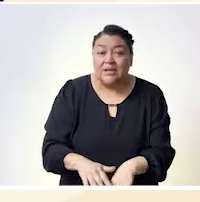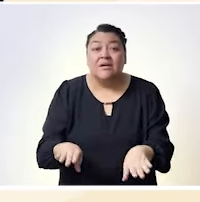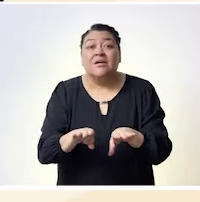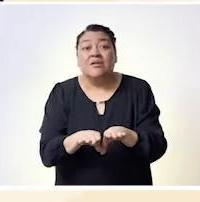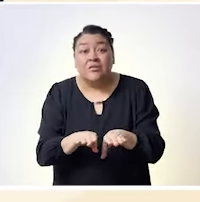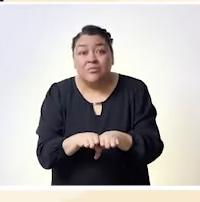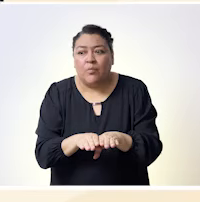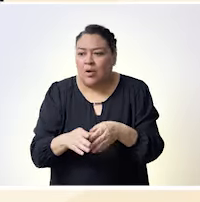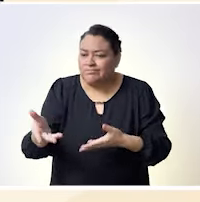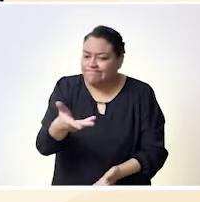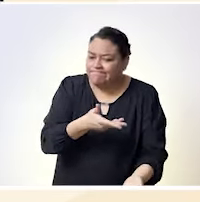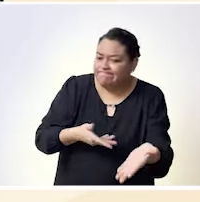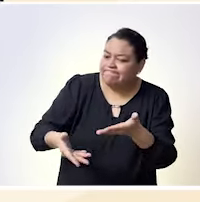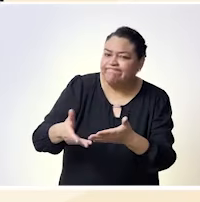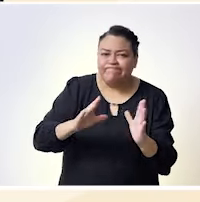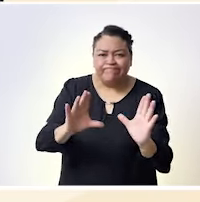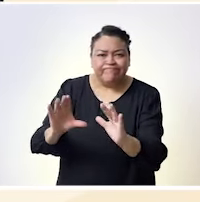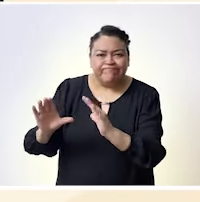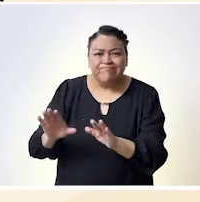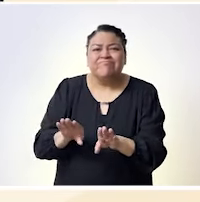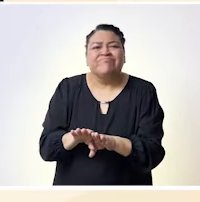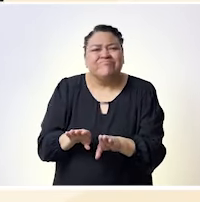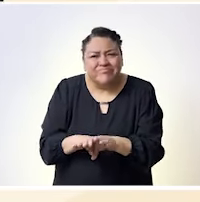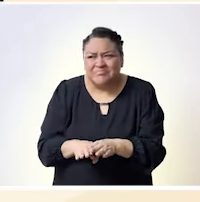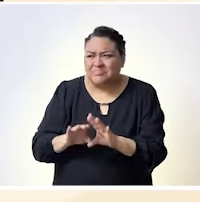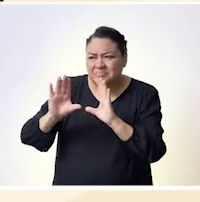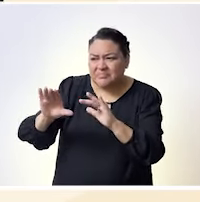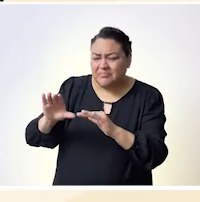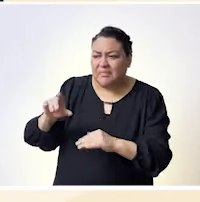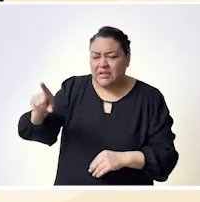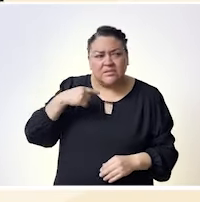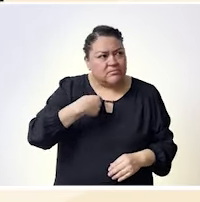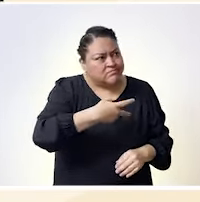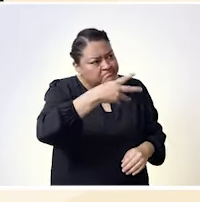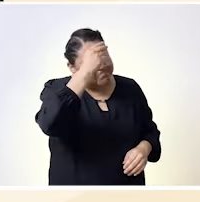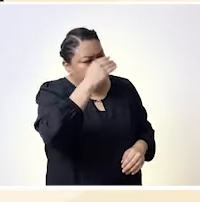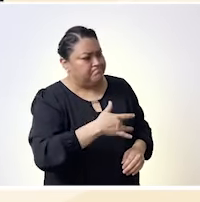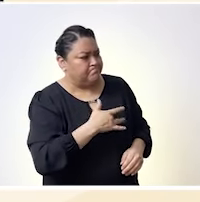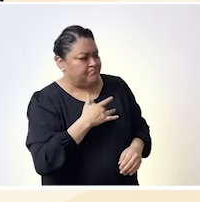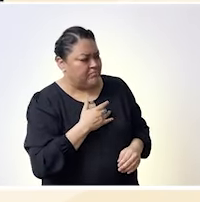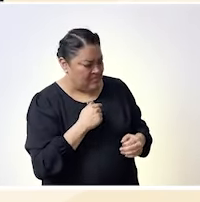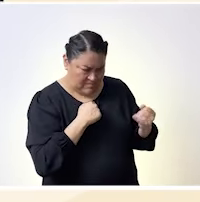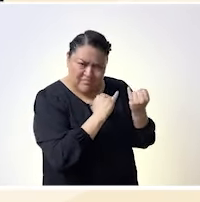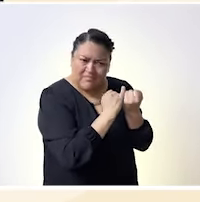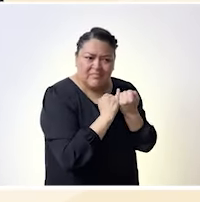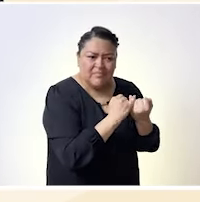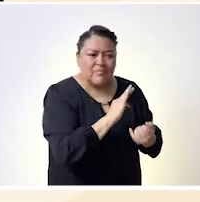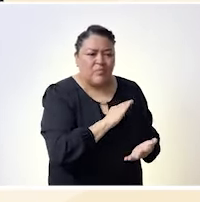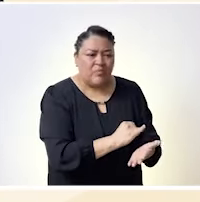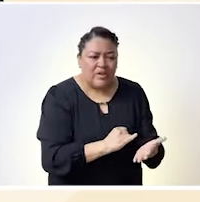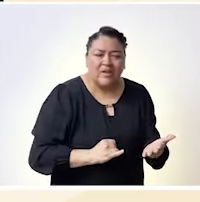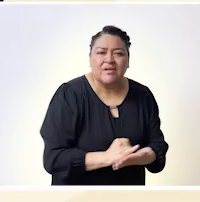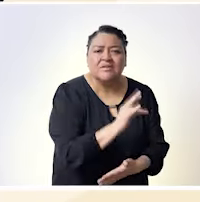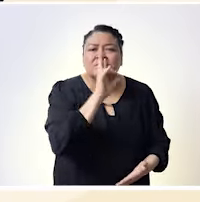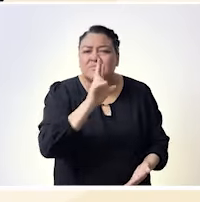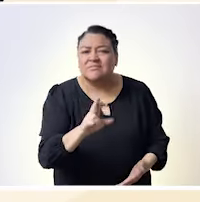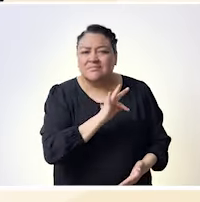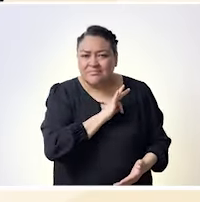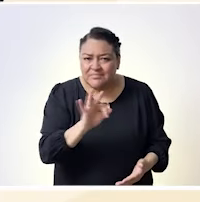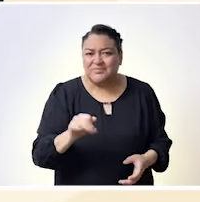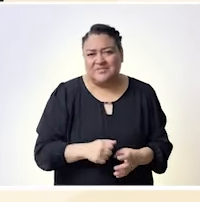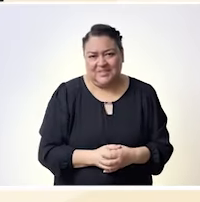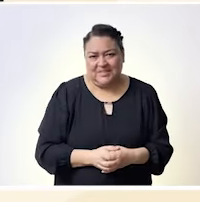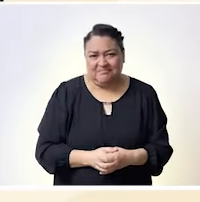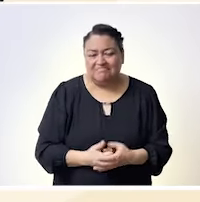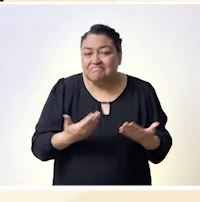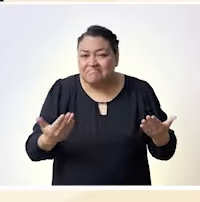partir de el reconocimiento que de menos desde mi enunciación como feminista hago ¿no?